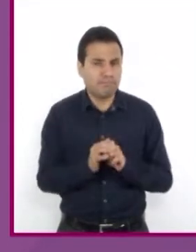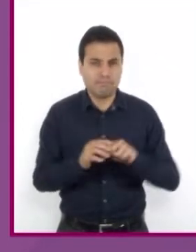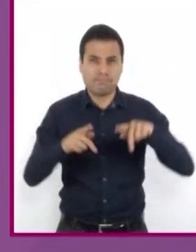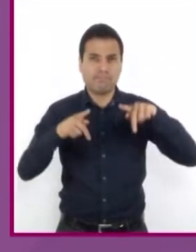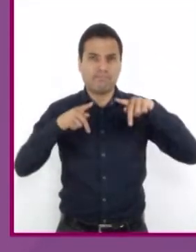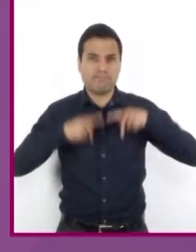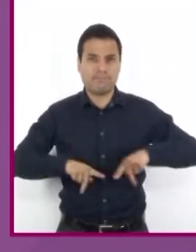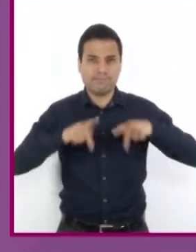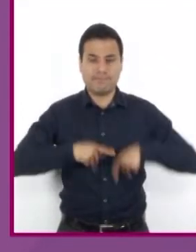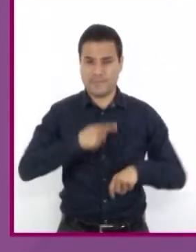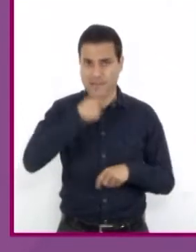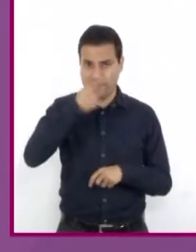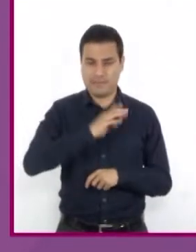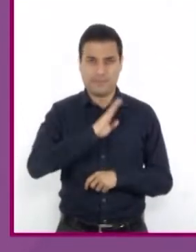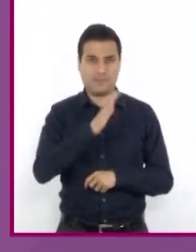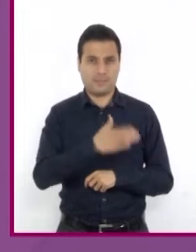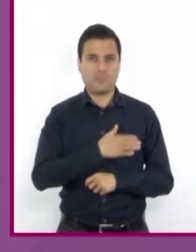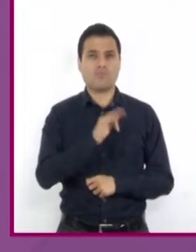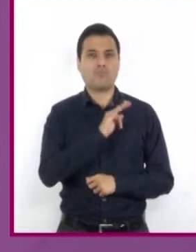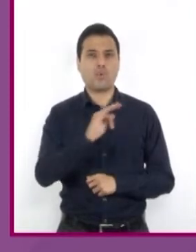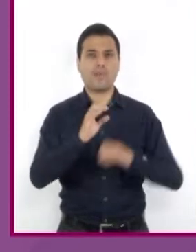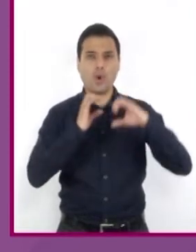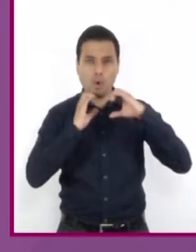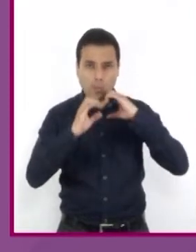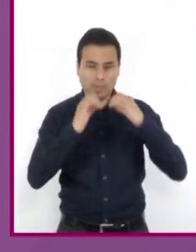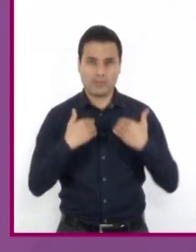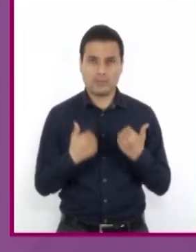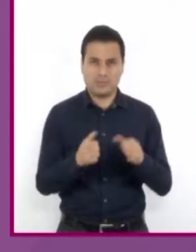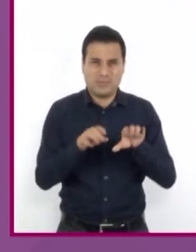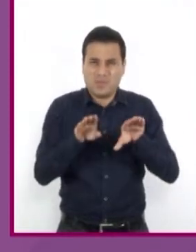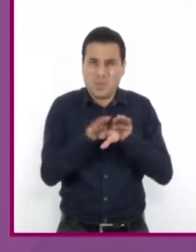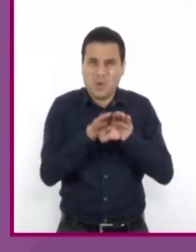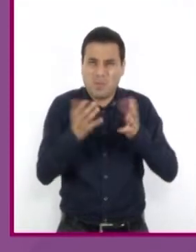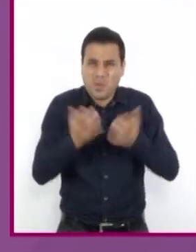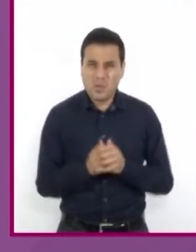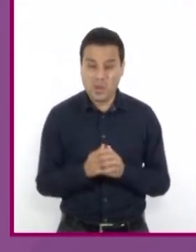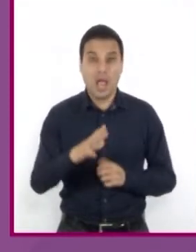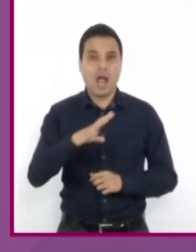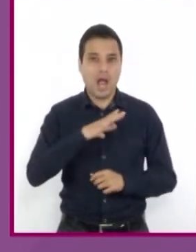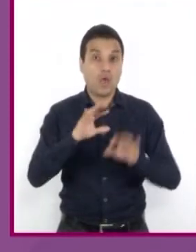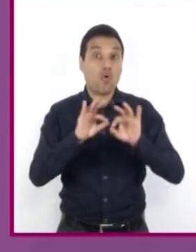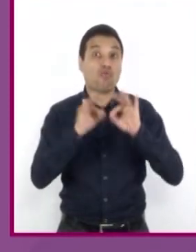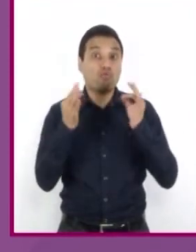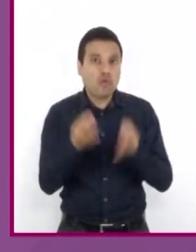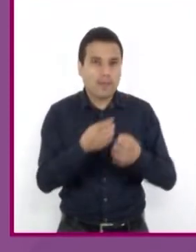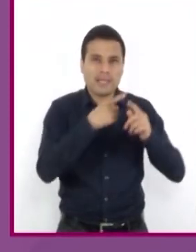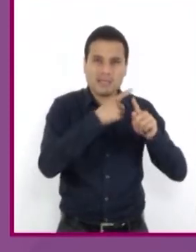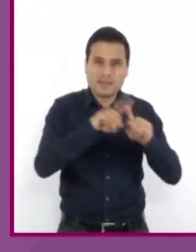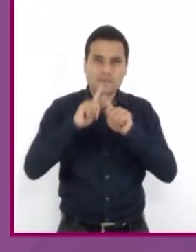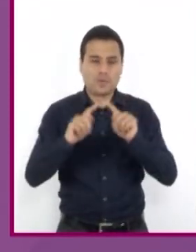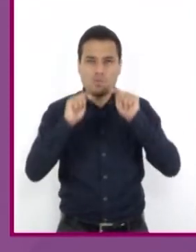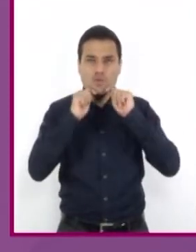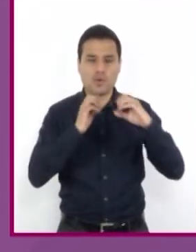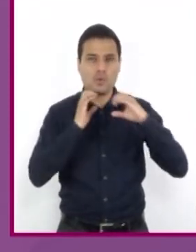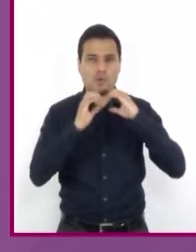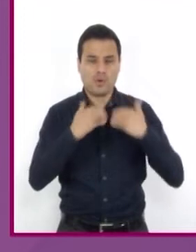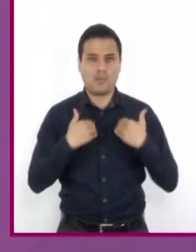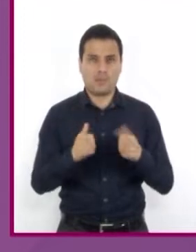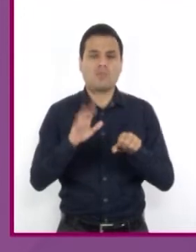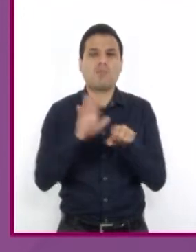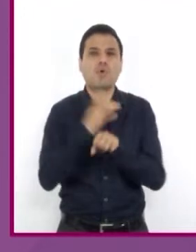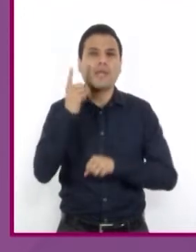podemos comunicarnos y entendernos entre nosotros a pesar de la distancia es porque... Inciso A.